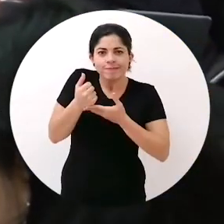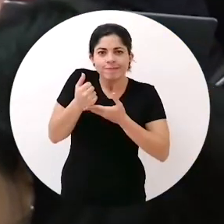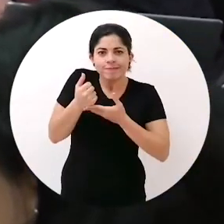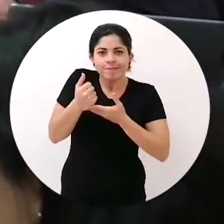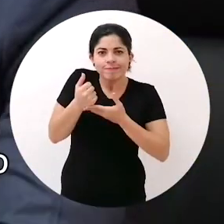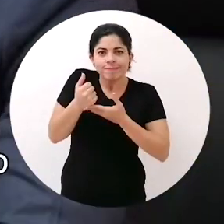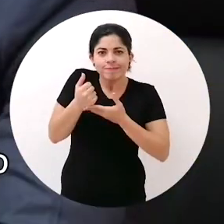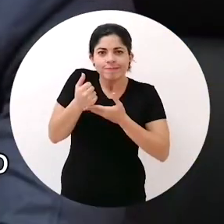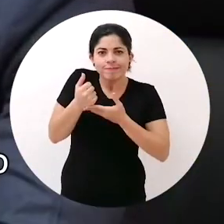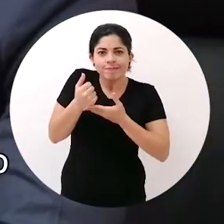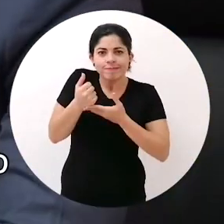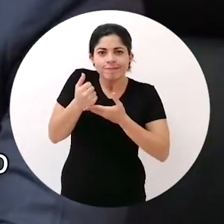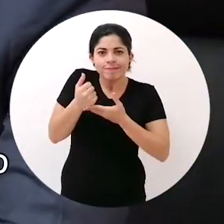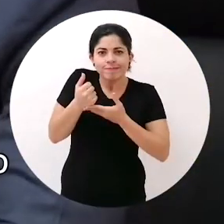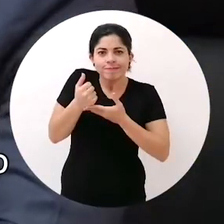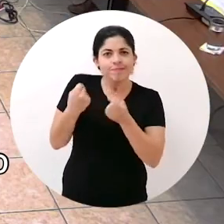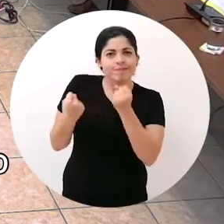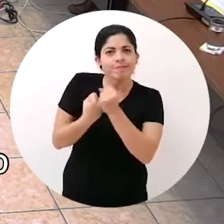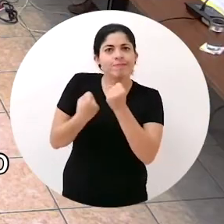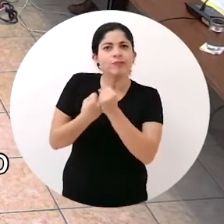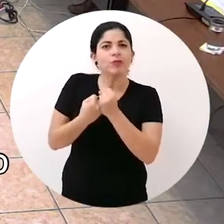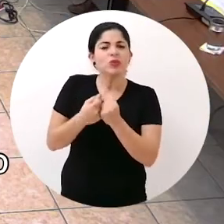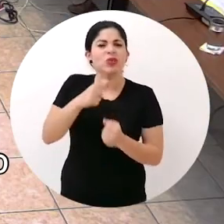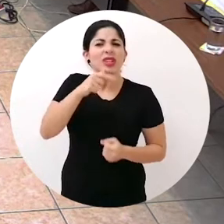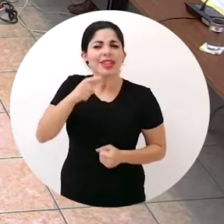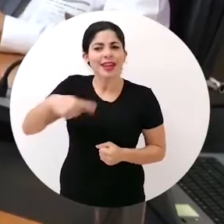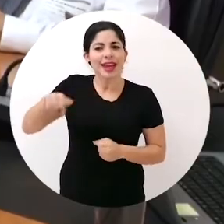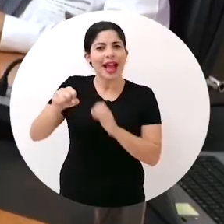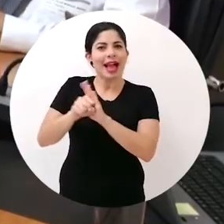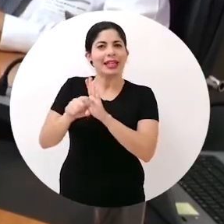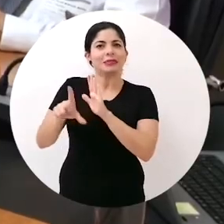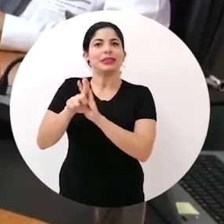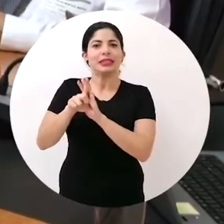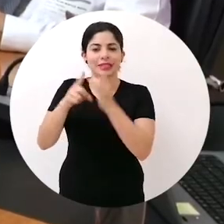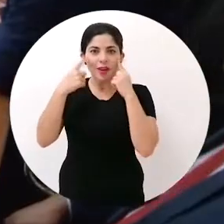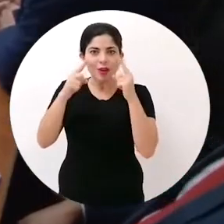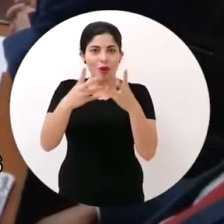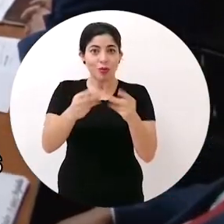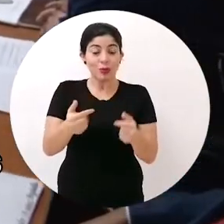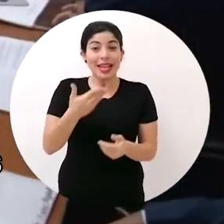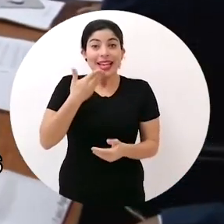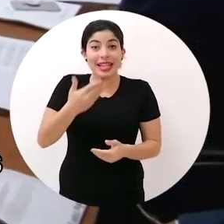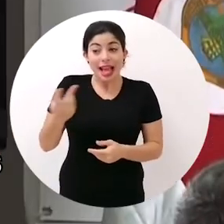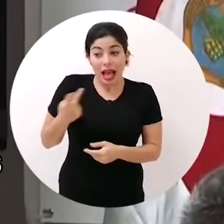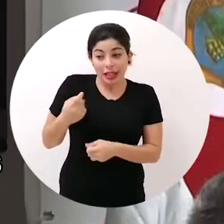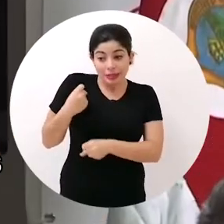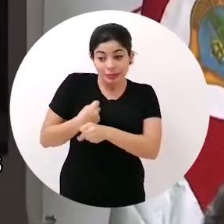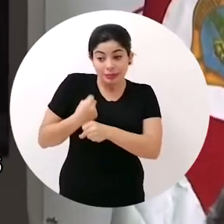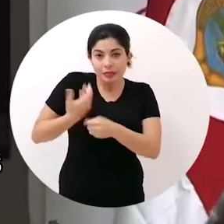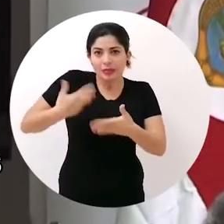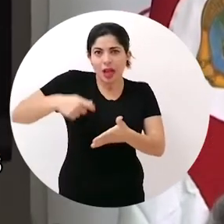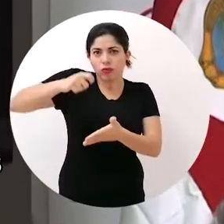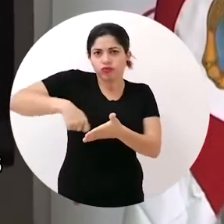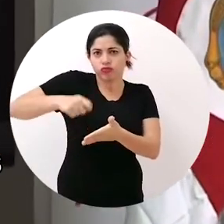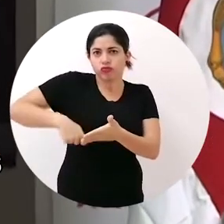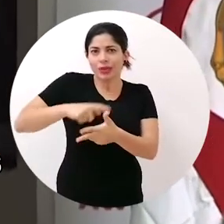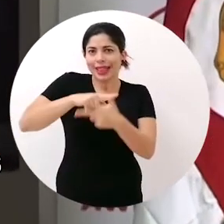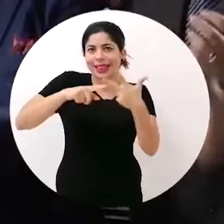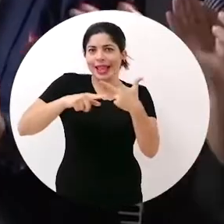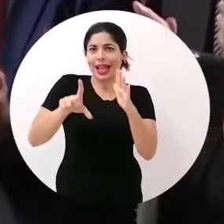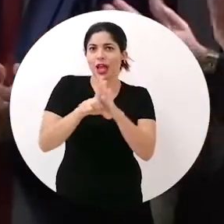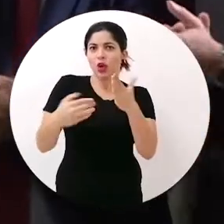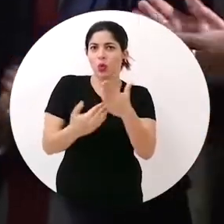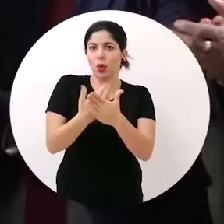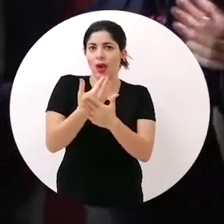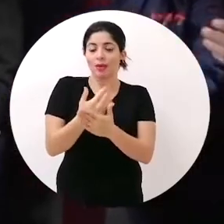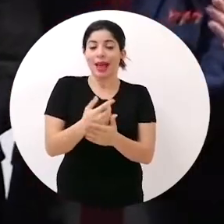cuenta propia los hemos desatado con el apoyo decidido de la Asamblea Legislativa. Gracias a esto, firmamos tres nuevas